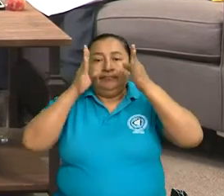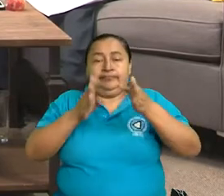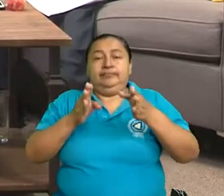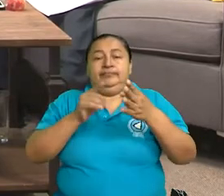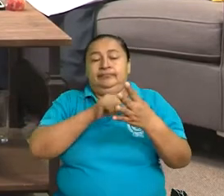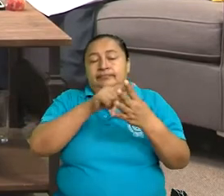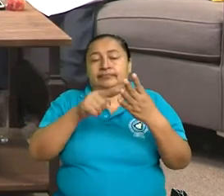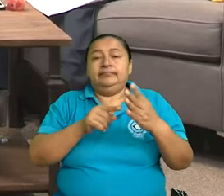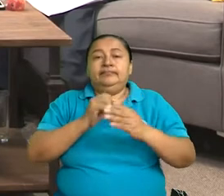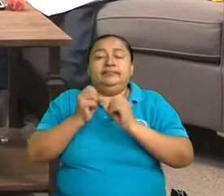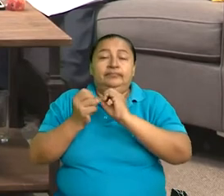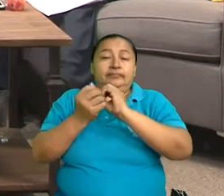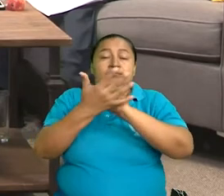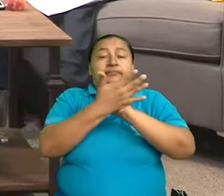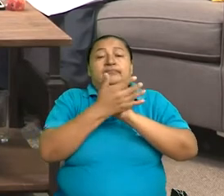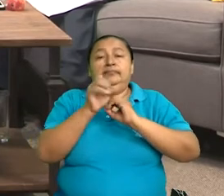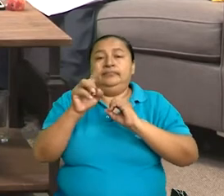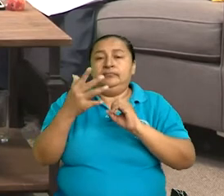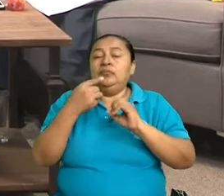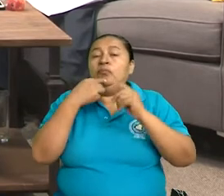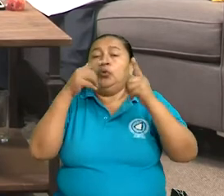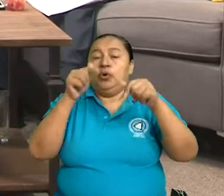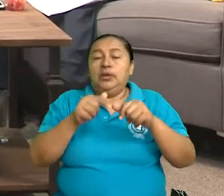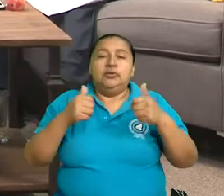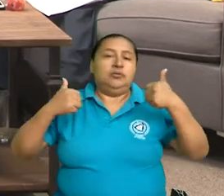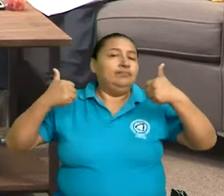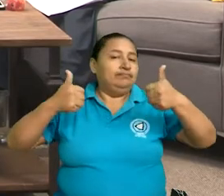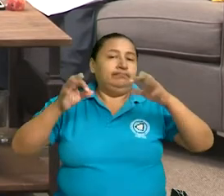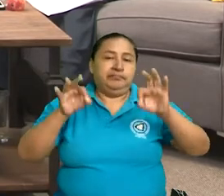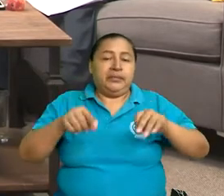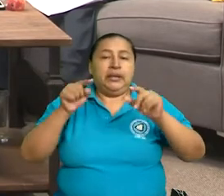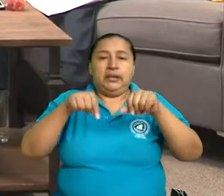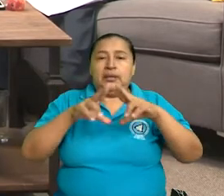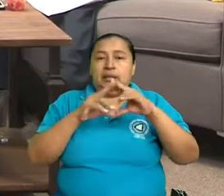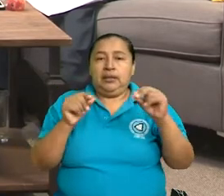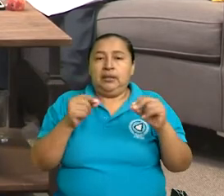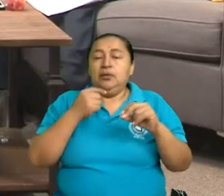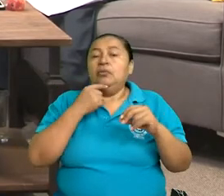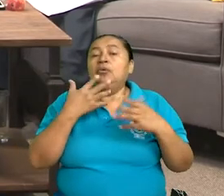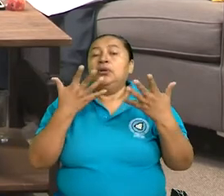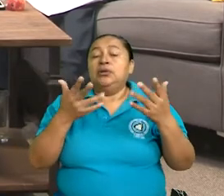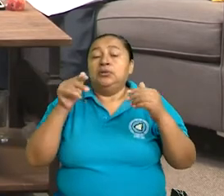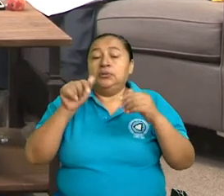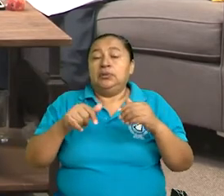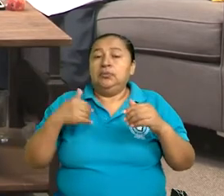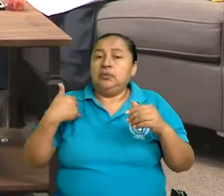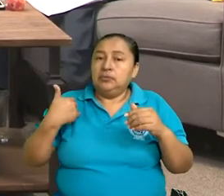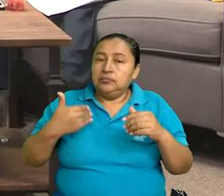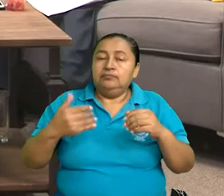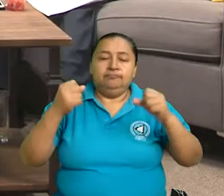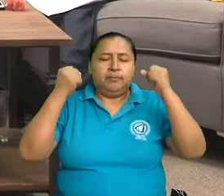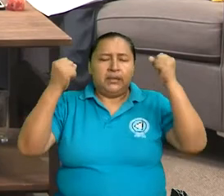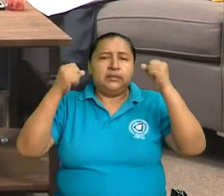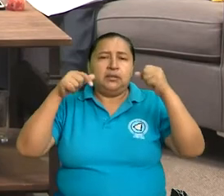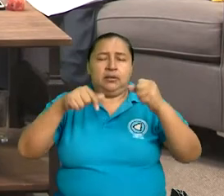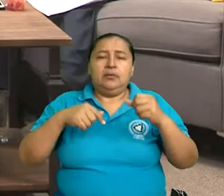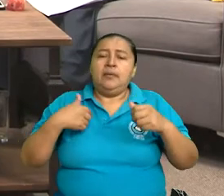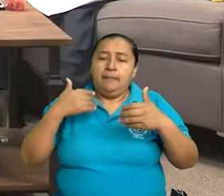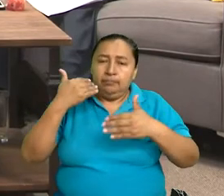frente al COVID. Por eso hemos sido exitosos. Por eso hemos vencido